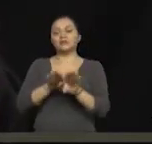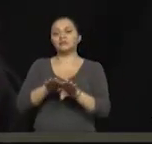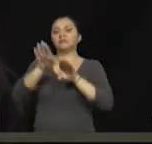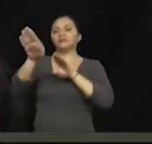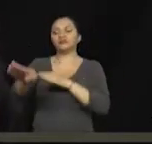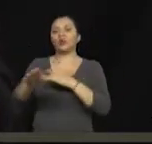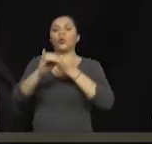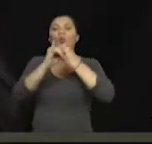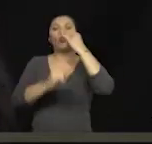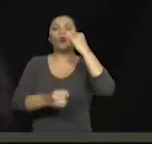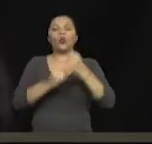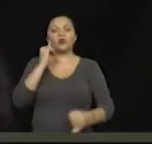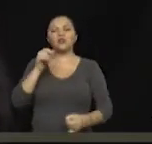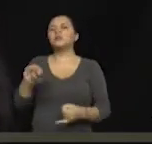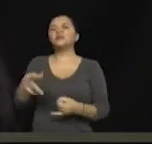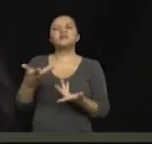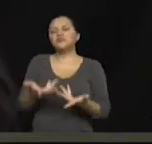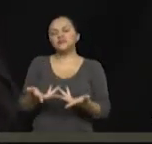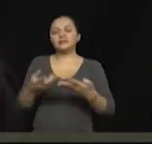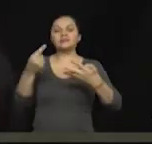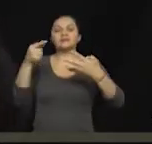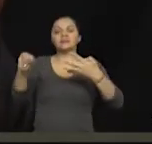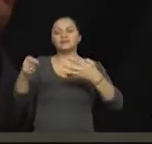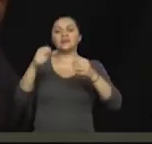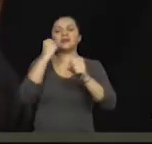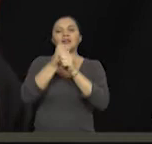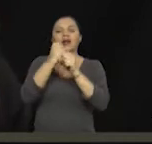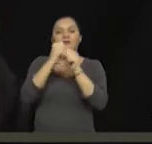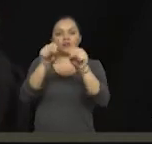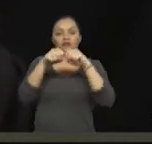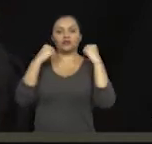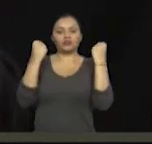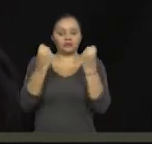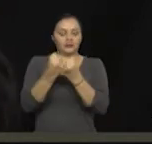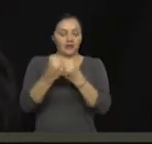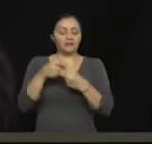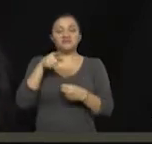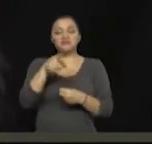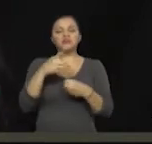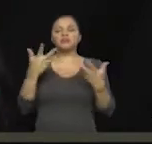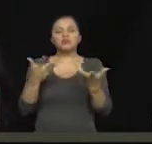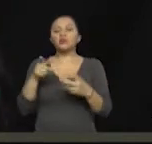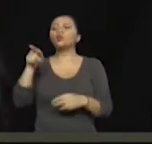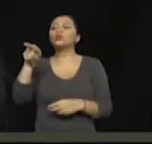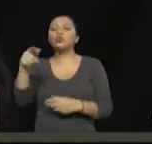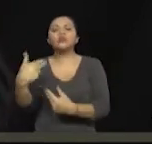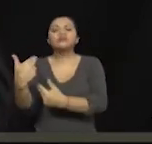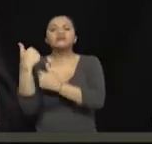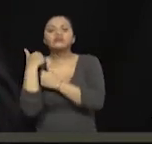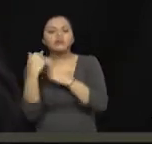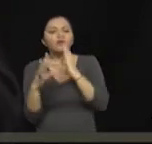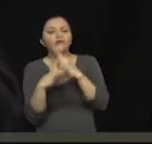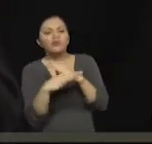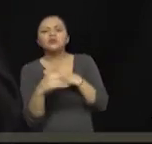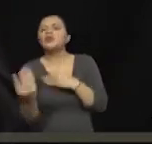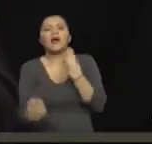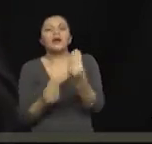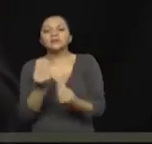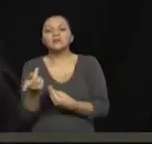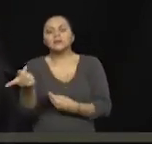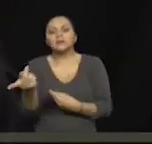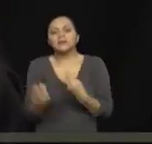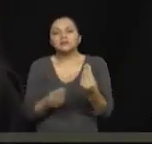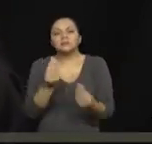que ve el ámbito de la calificación de trabajo social. ¿Cuáles son tus competencias y cuál es tu accionar